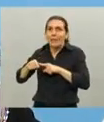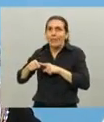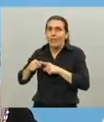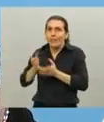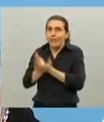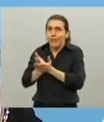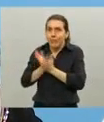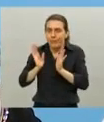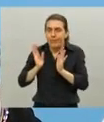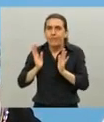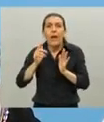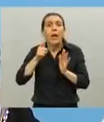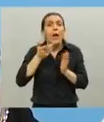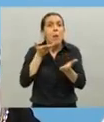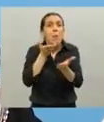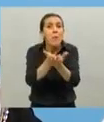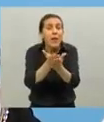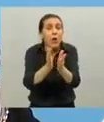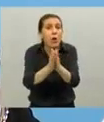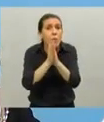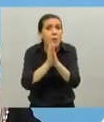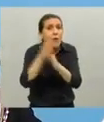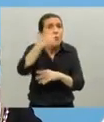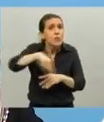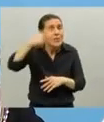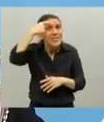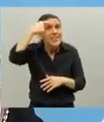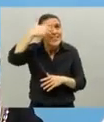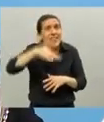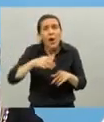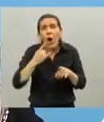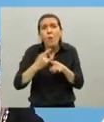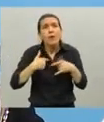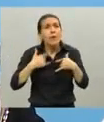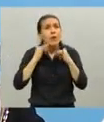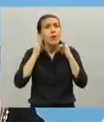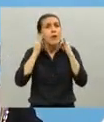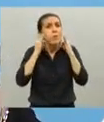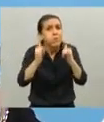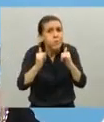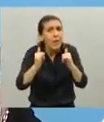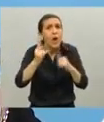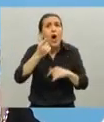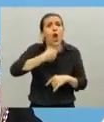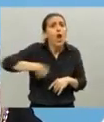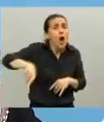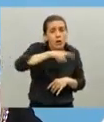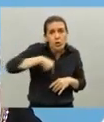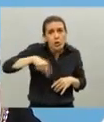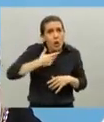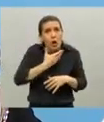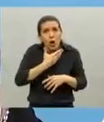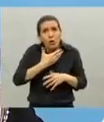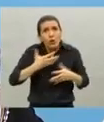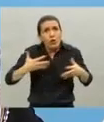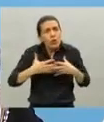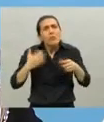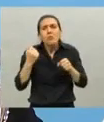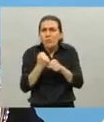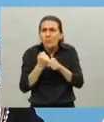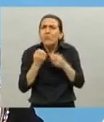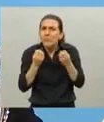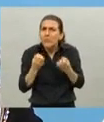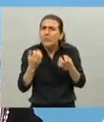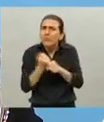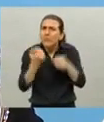Les pido que tomemos conciencia de lo que siempre les digo, estamos haciendo las cosas bien y a todos